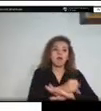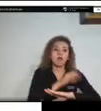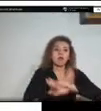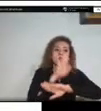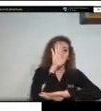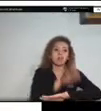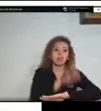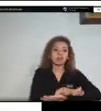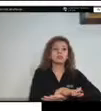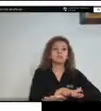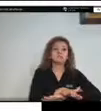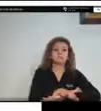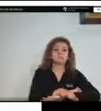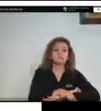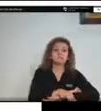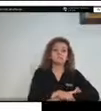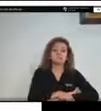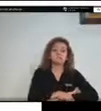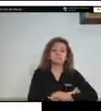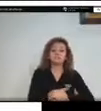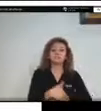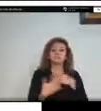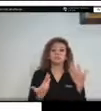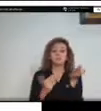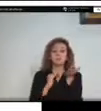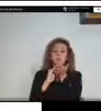asegurando nuestra preparación para la respuesta